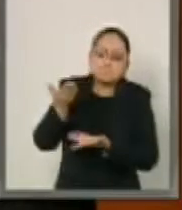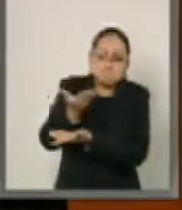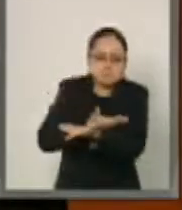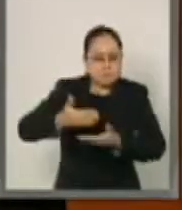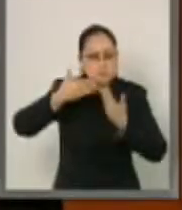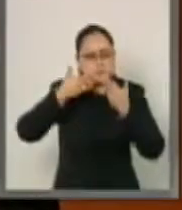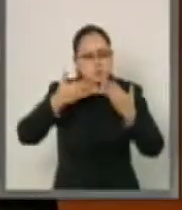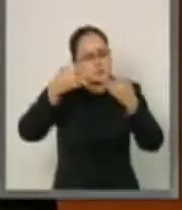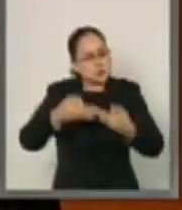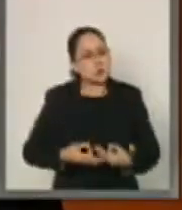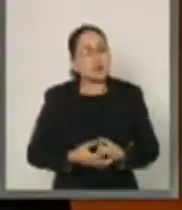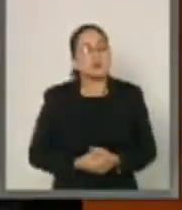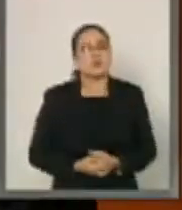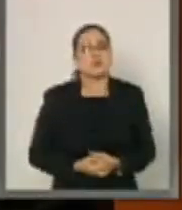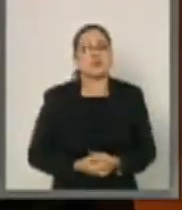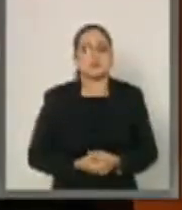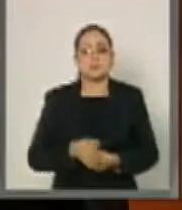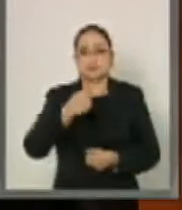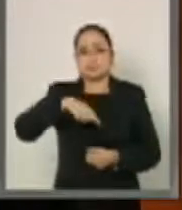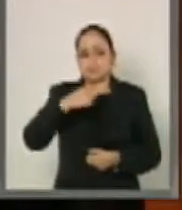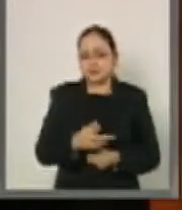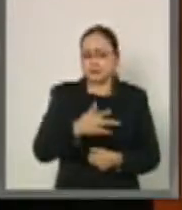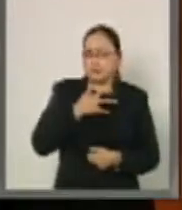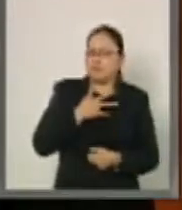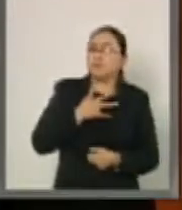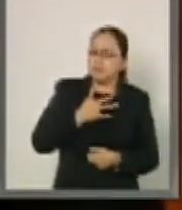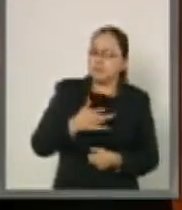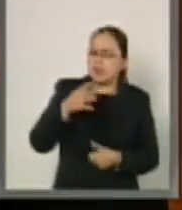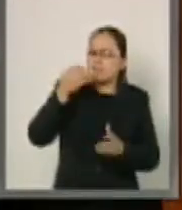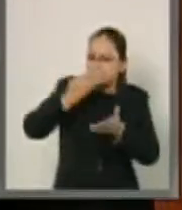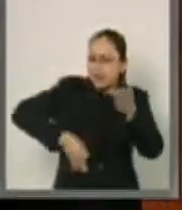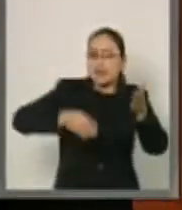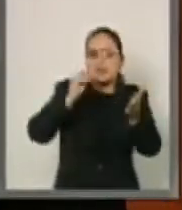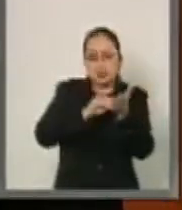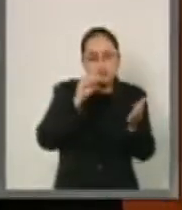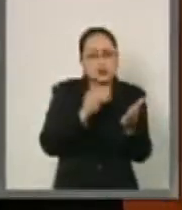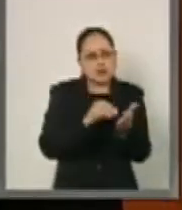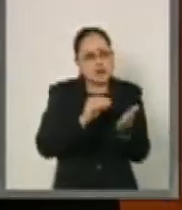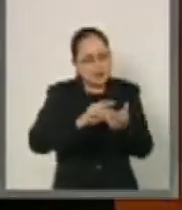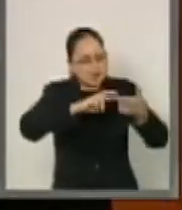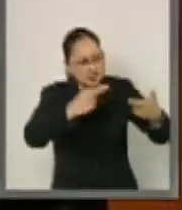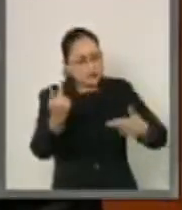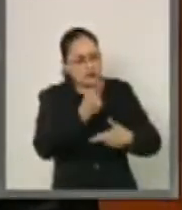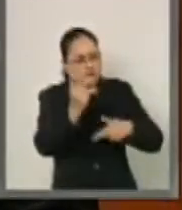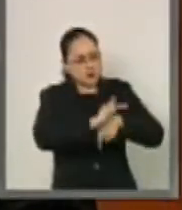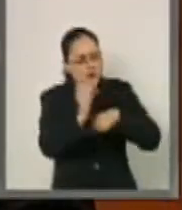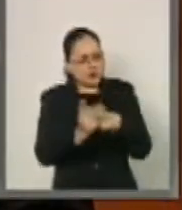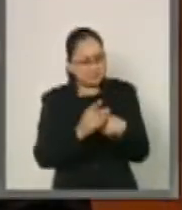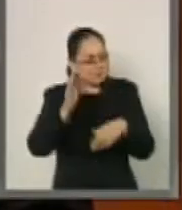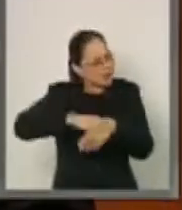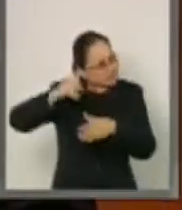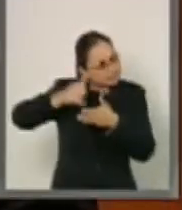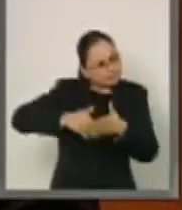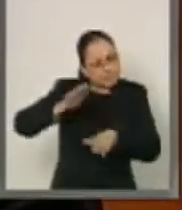sin embargo, también creemos que no se ha explotado lo suficiente esta relación bilateral.